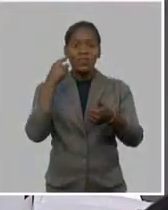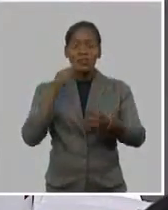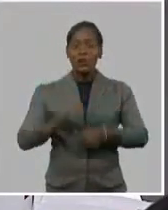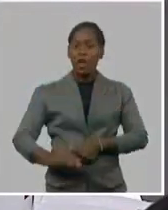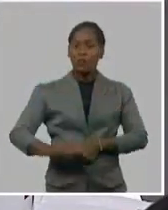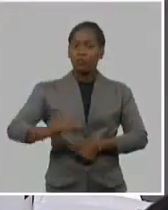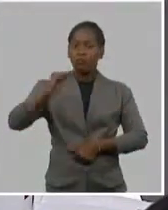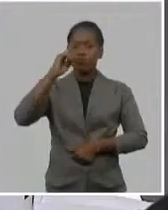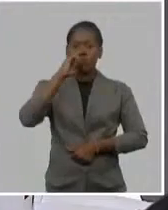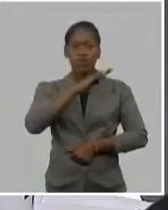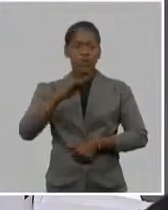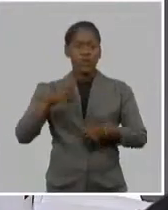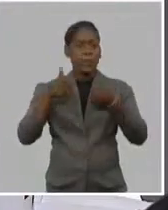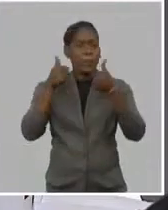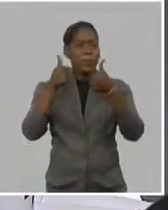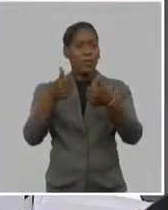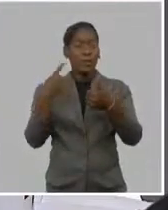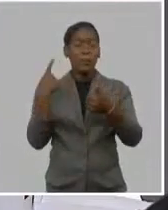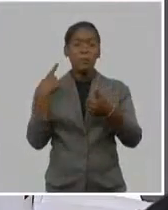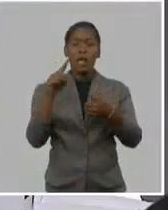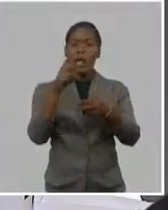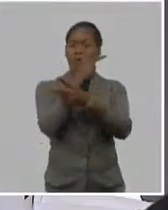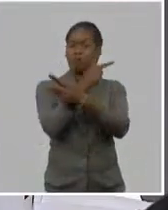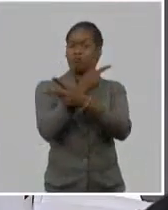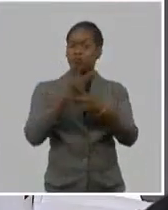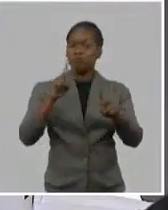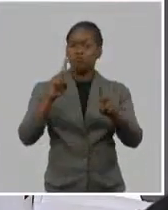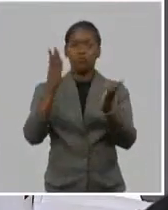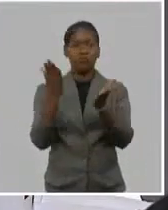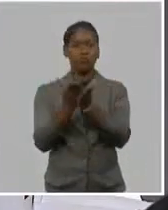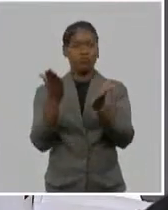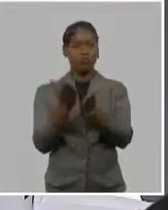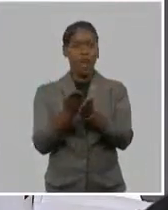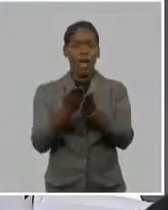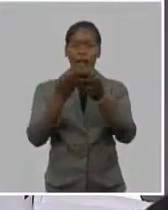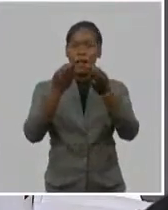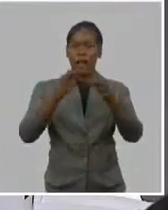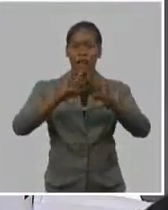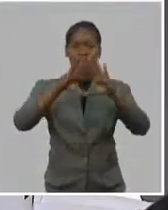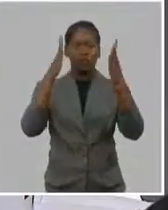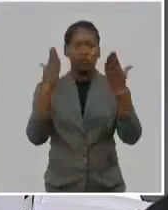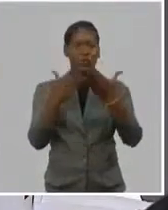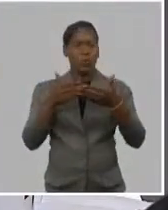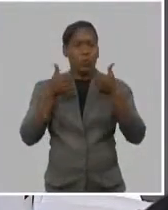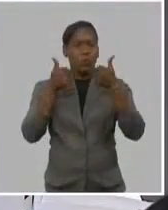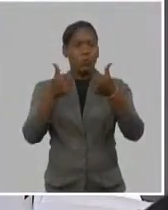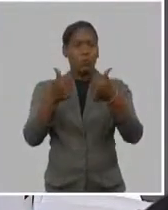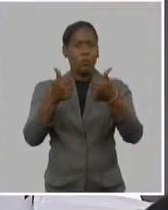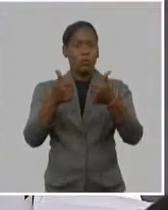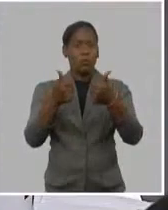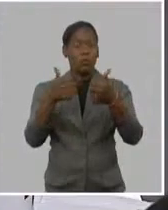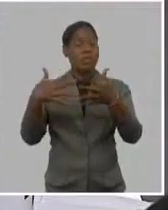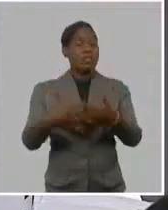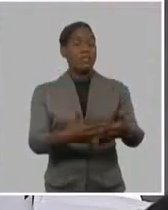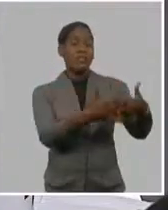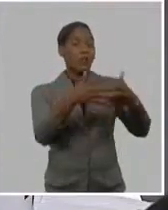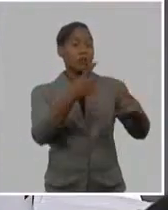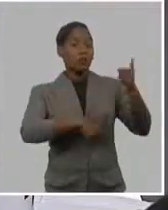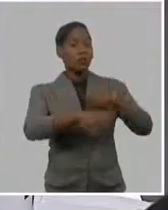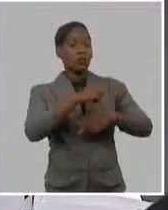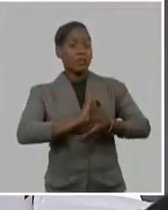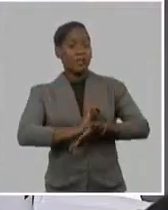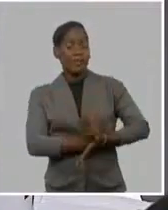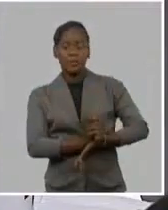nuestros continuadores. Y el imperialismo no pudo con nosotros como no podrá nunca. Hay gratitud infinita